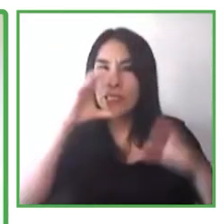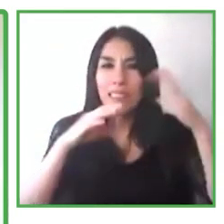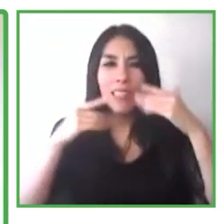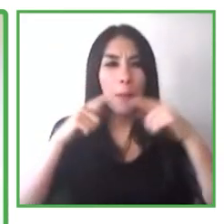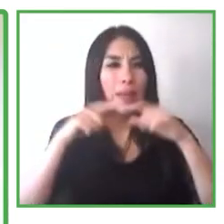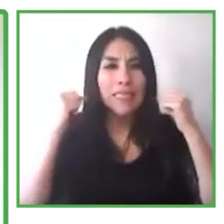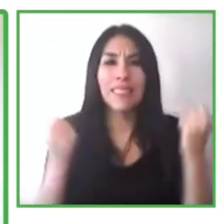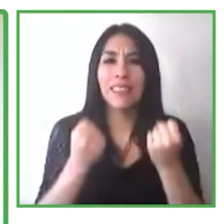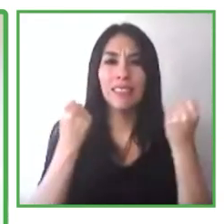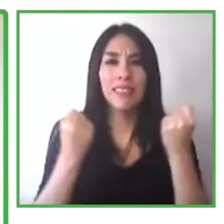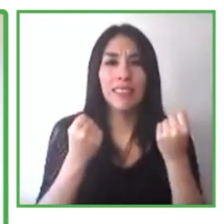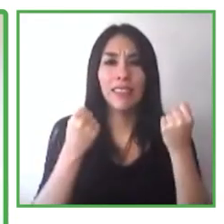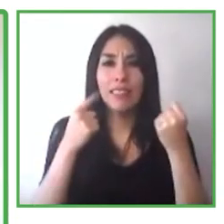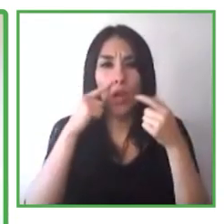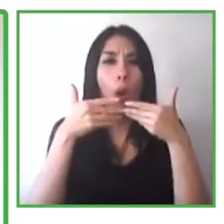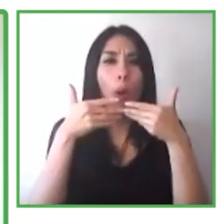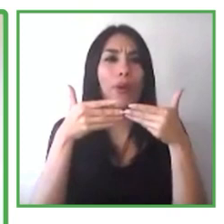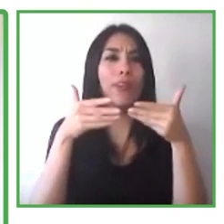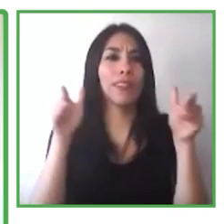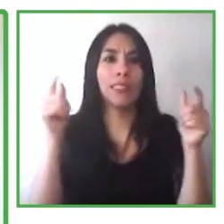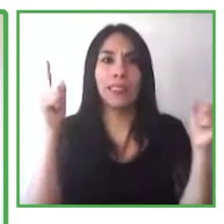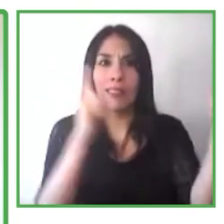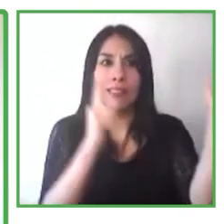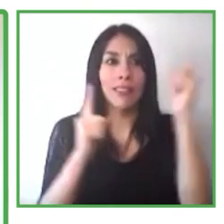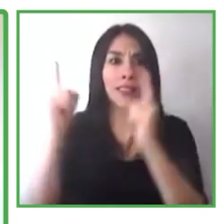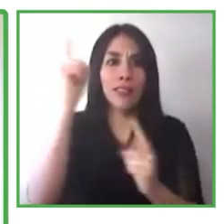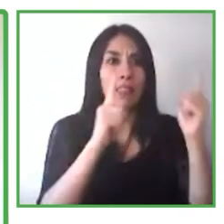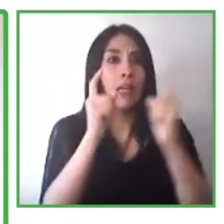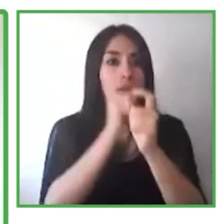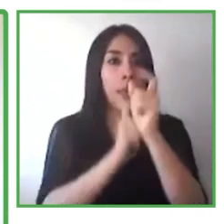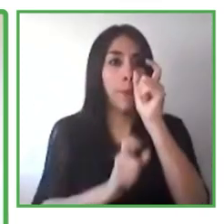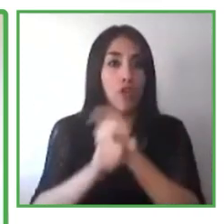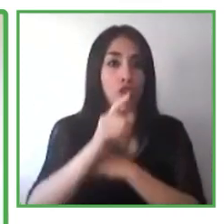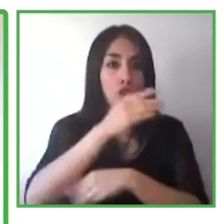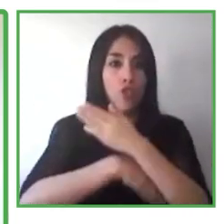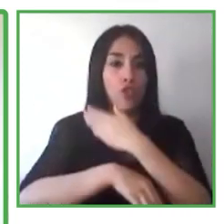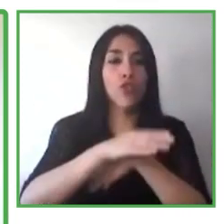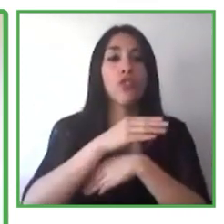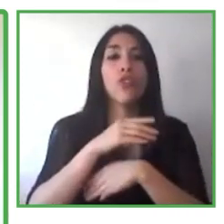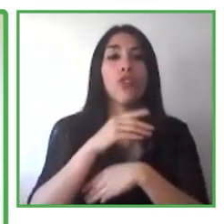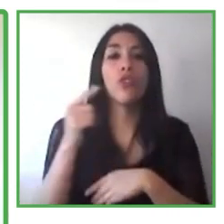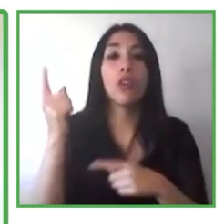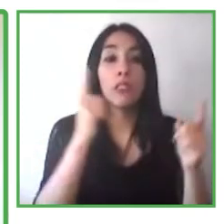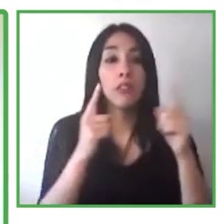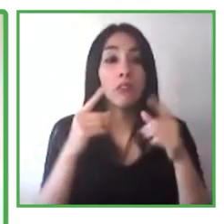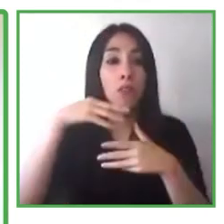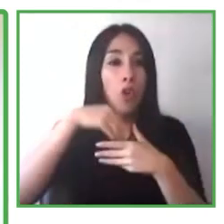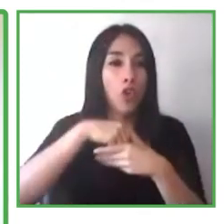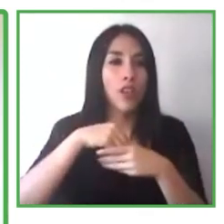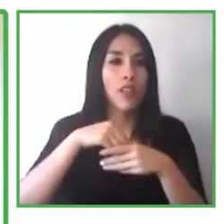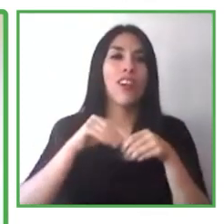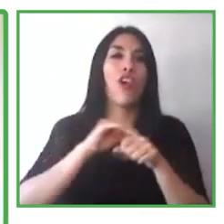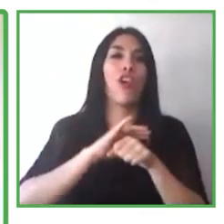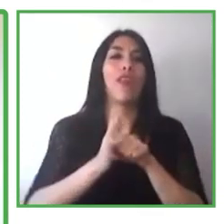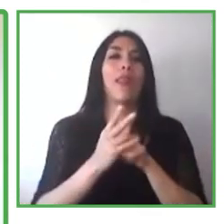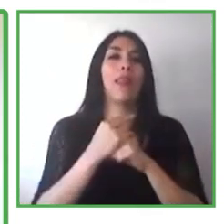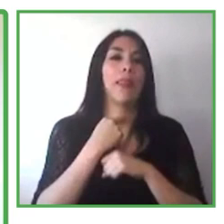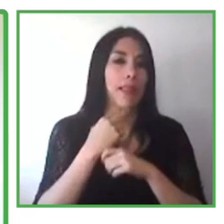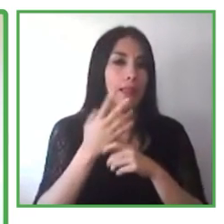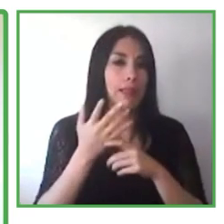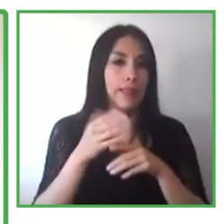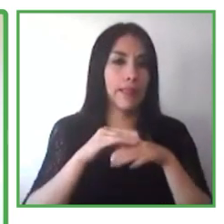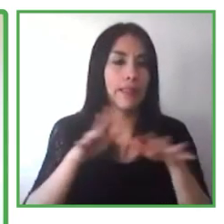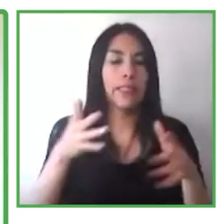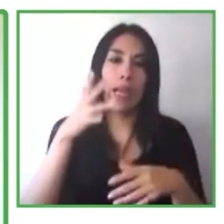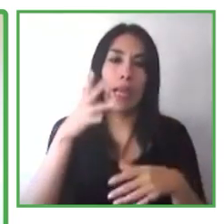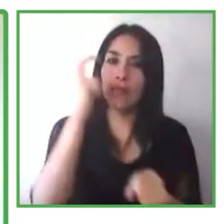para las personas con discapacidades dentro de la pandemia. Entonces en conjunto tenemos que trabajar en este mito de que las